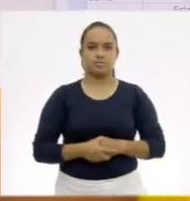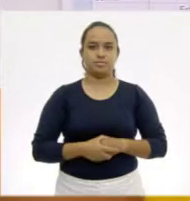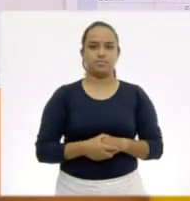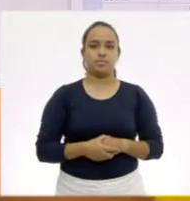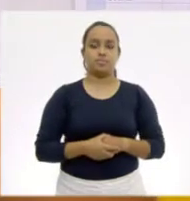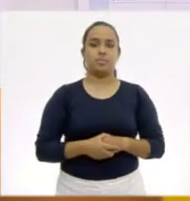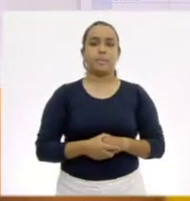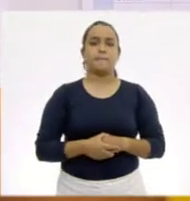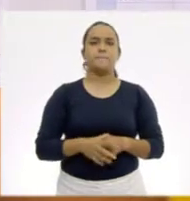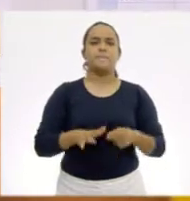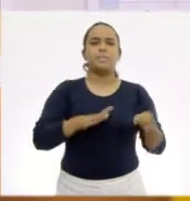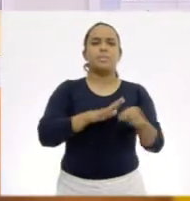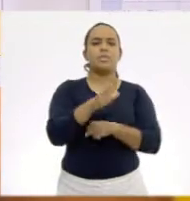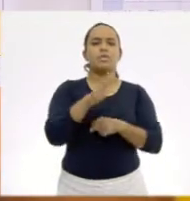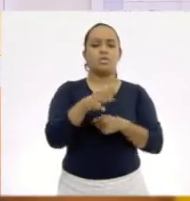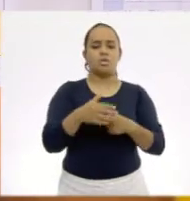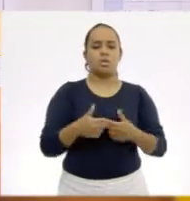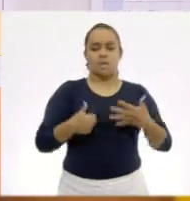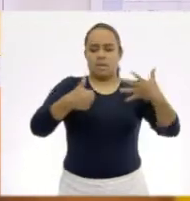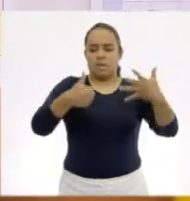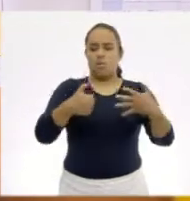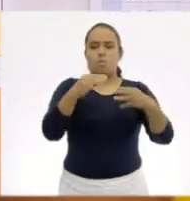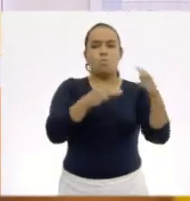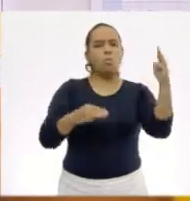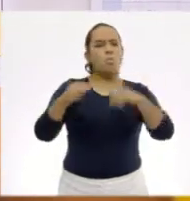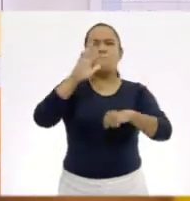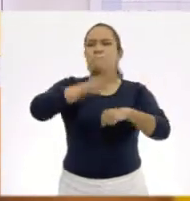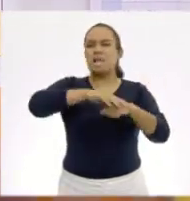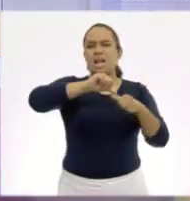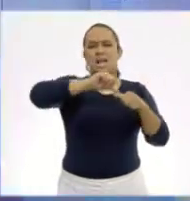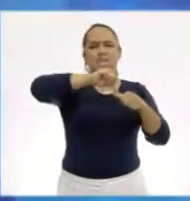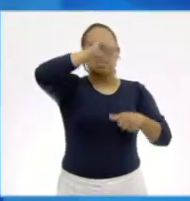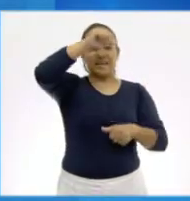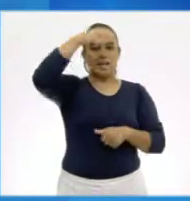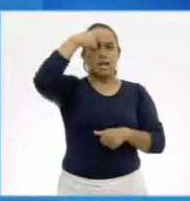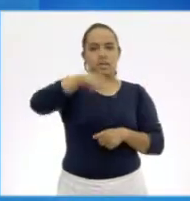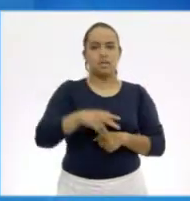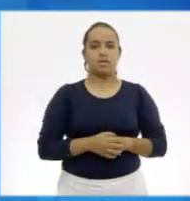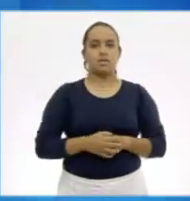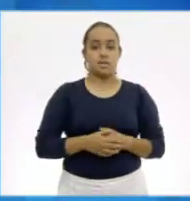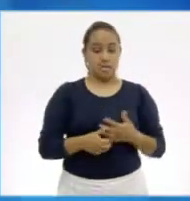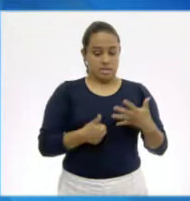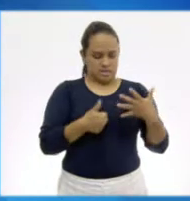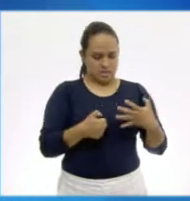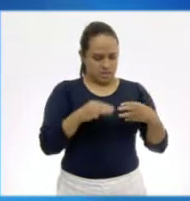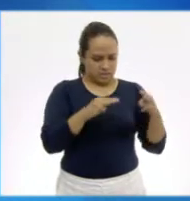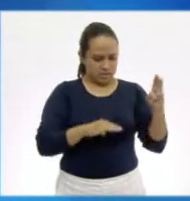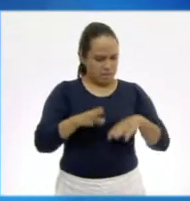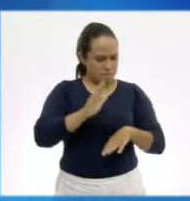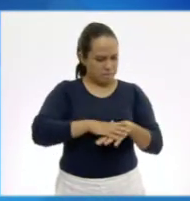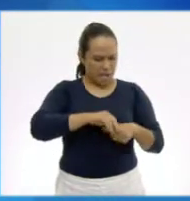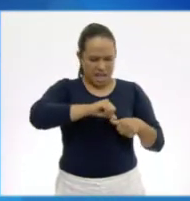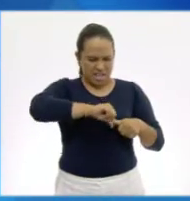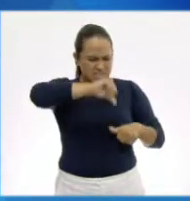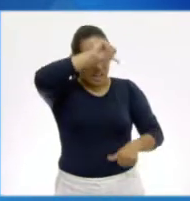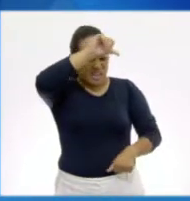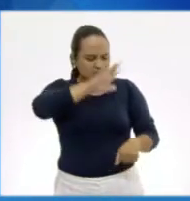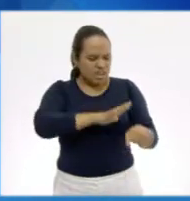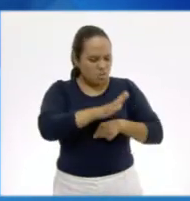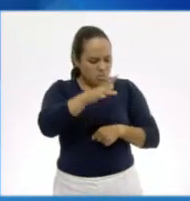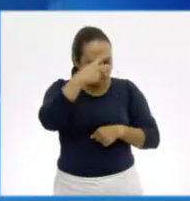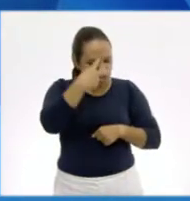¿Cuál es la sexta montaña más alta de México? La sexta montaña más alta de México.